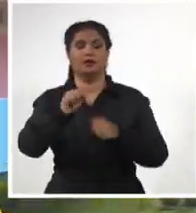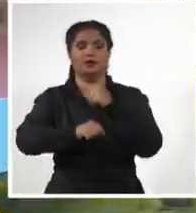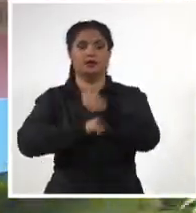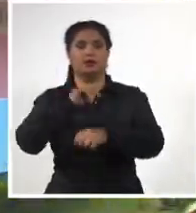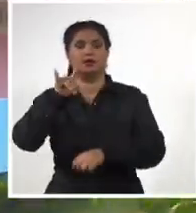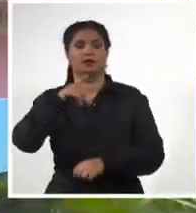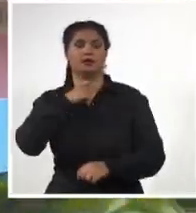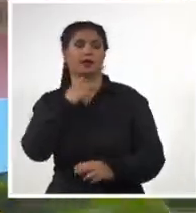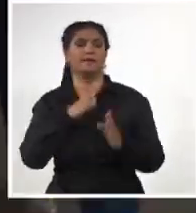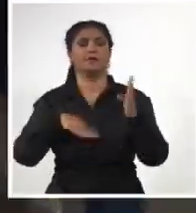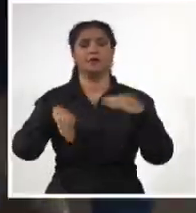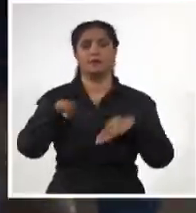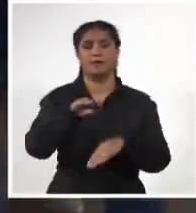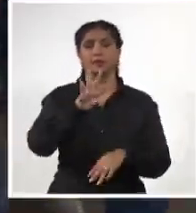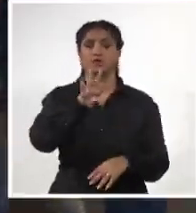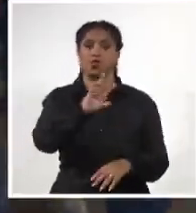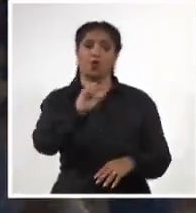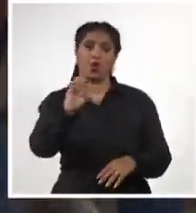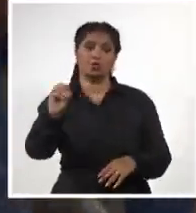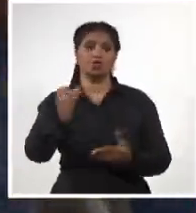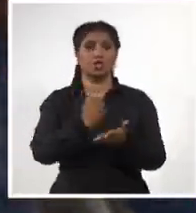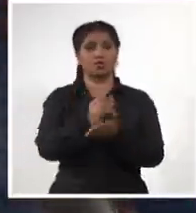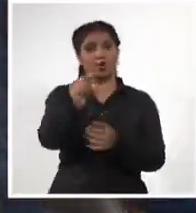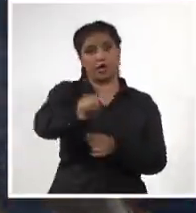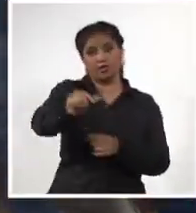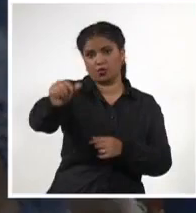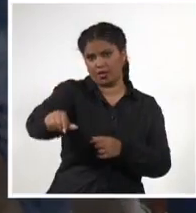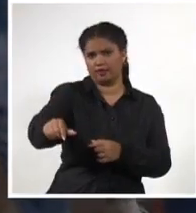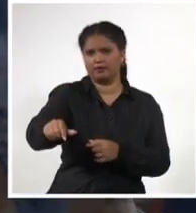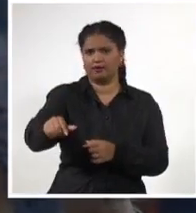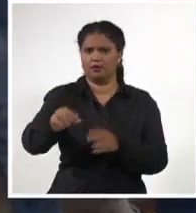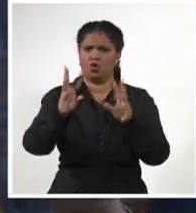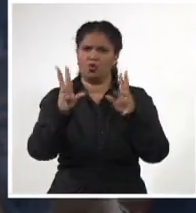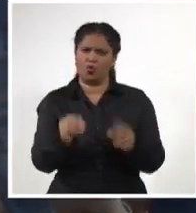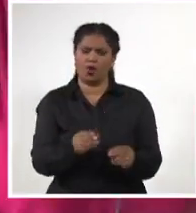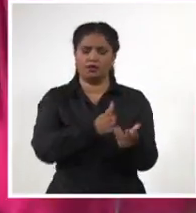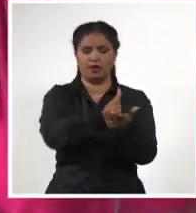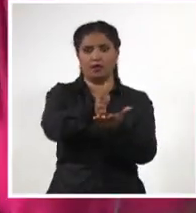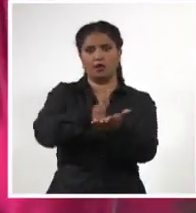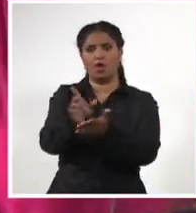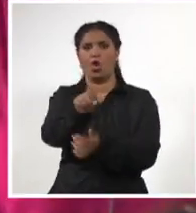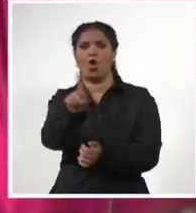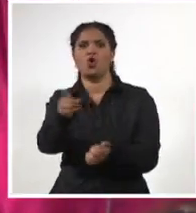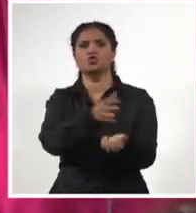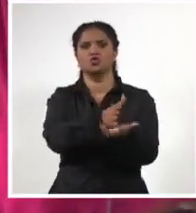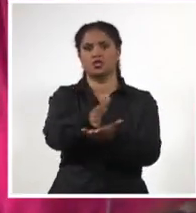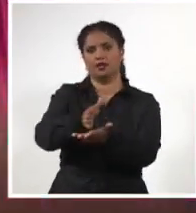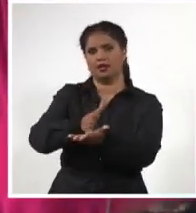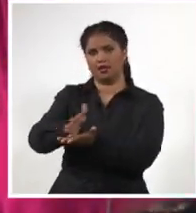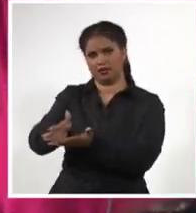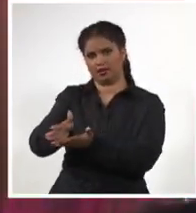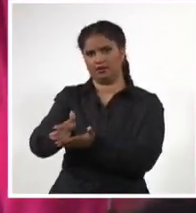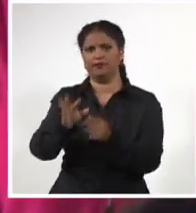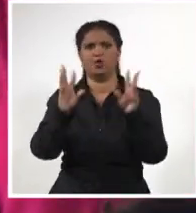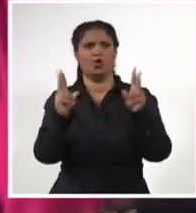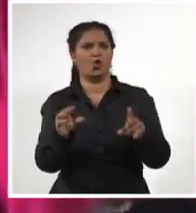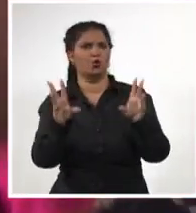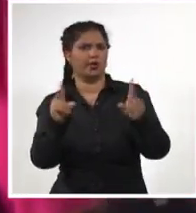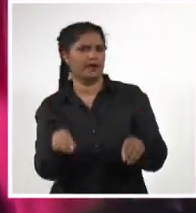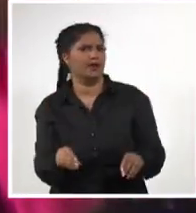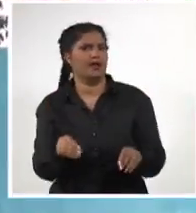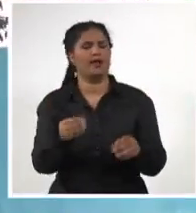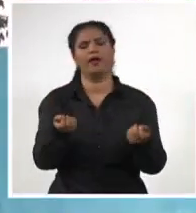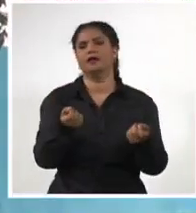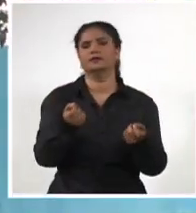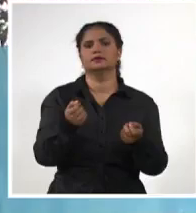sus estudios. La mayoría de ellos en 11 especialidades técnicas, entre las que aparecen veterinaria, logística, contabilidad y mecanización